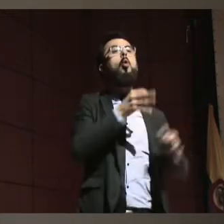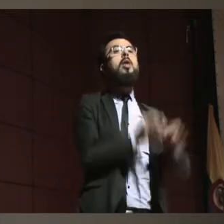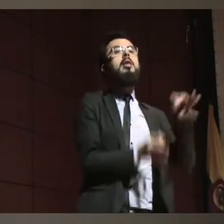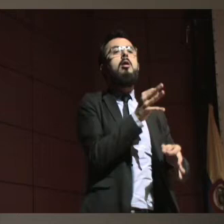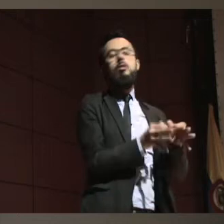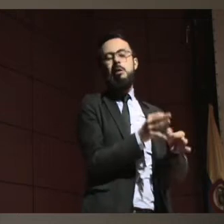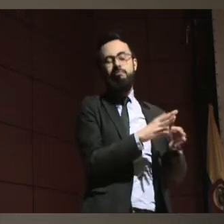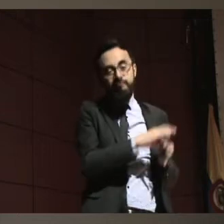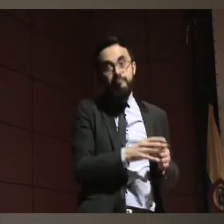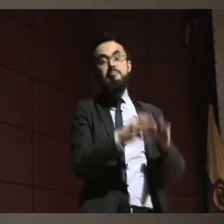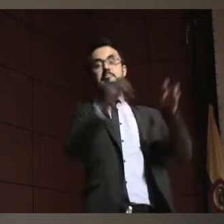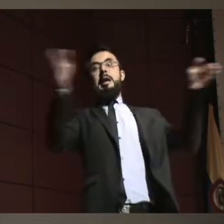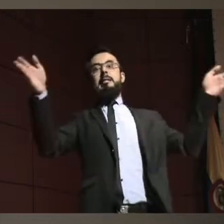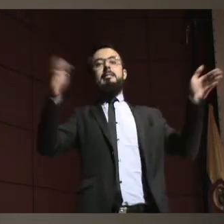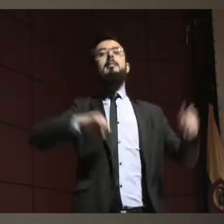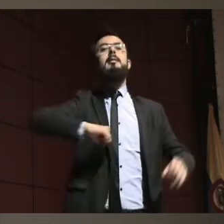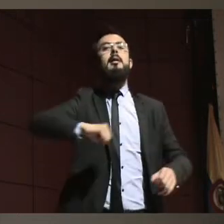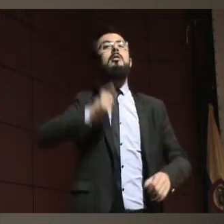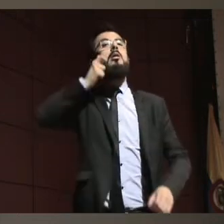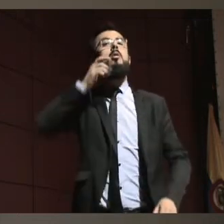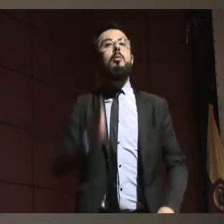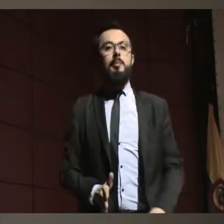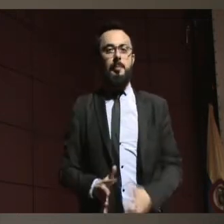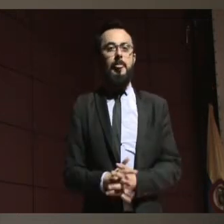Y pensando en eso, entonces,